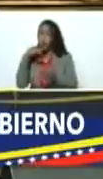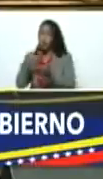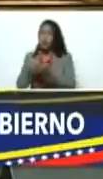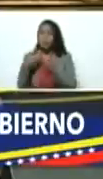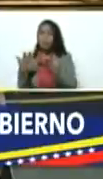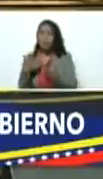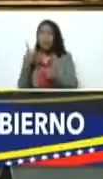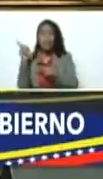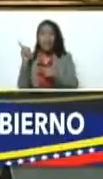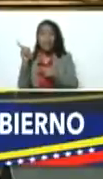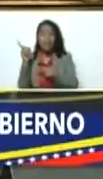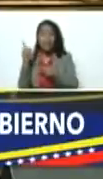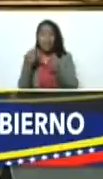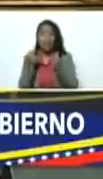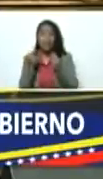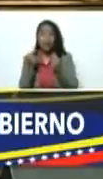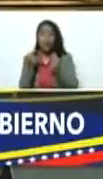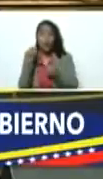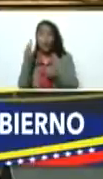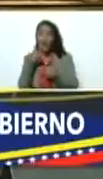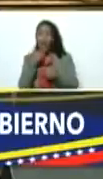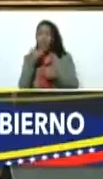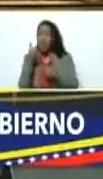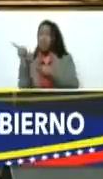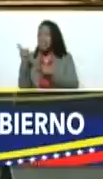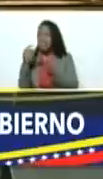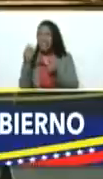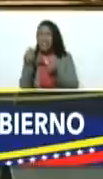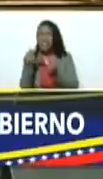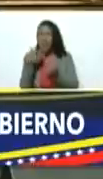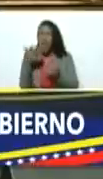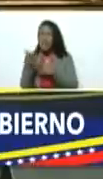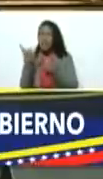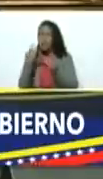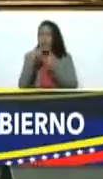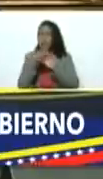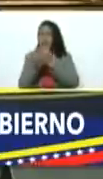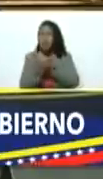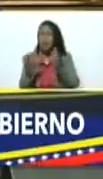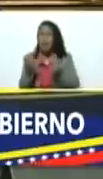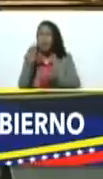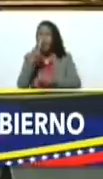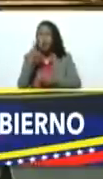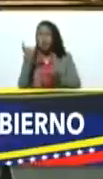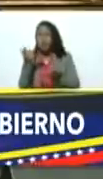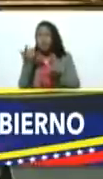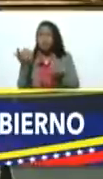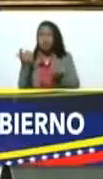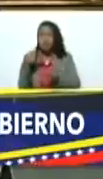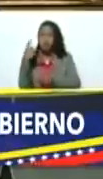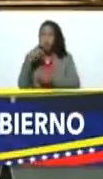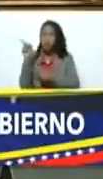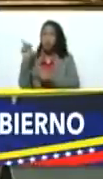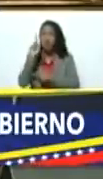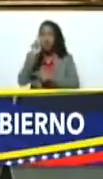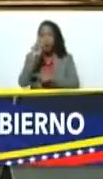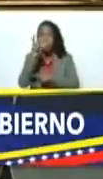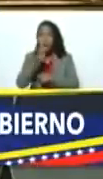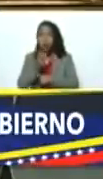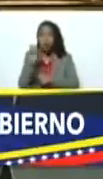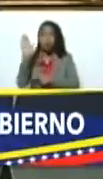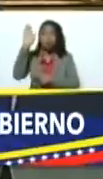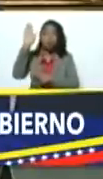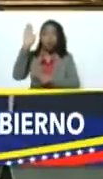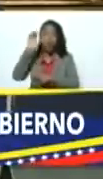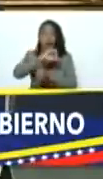y el dinero por dosavos ¿alguien entiende que es un dinero por dosavos? solo GUI y la